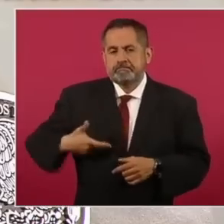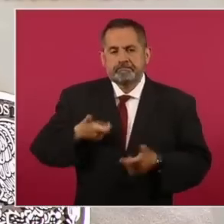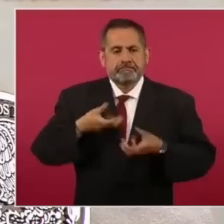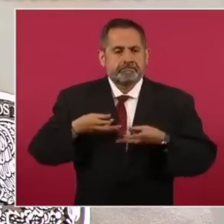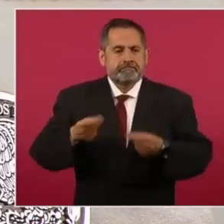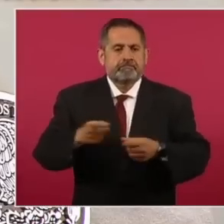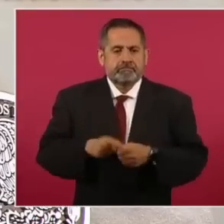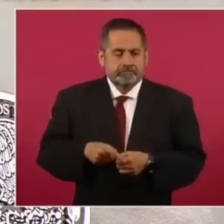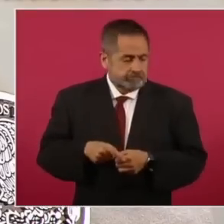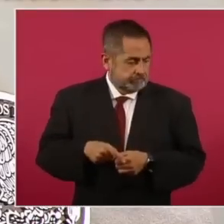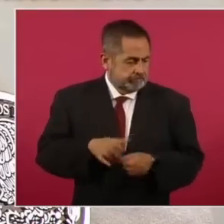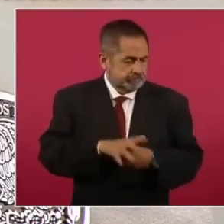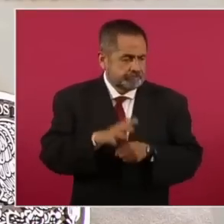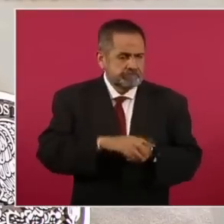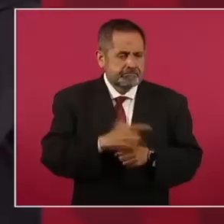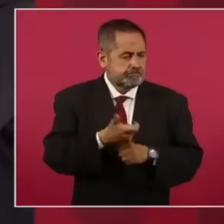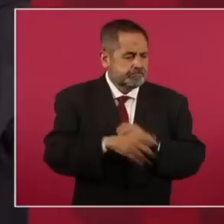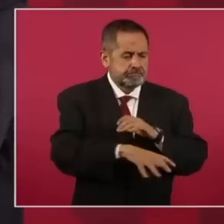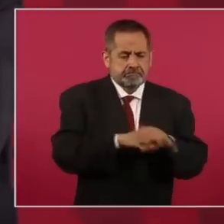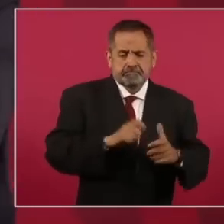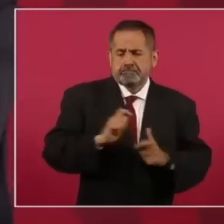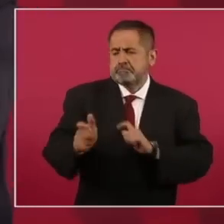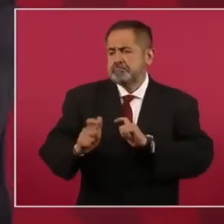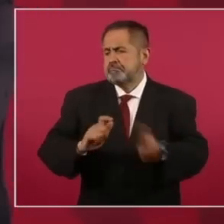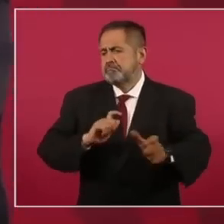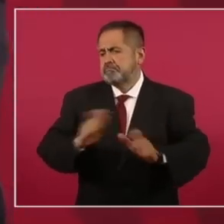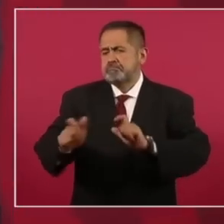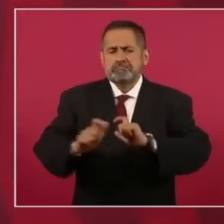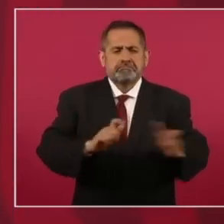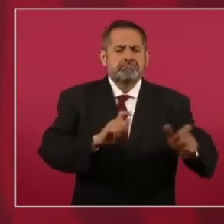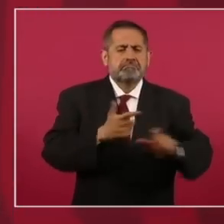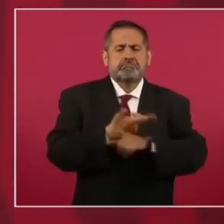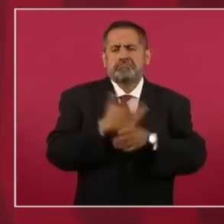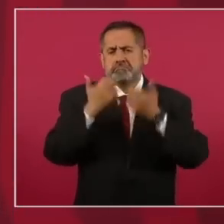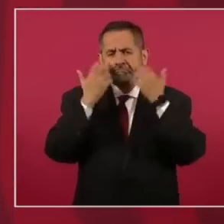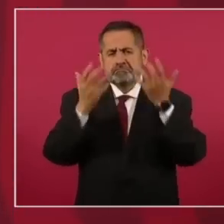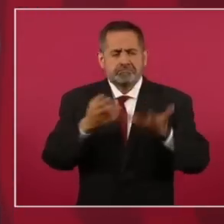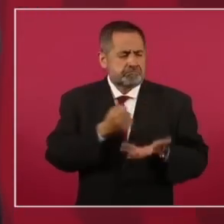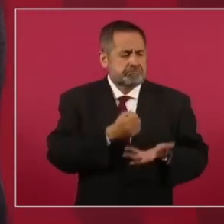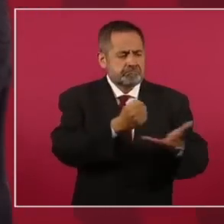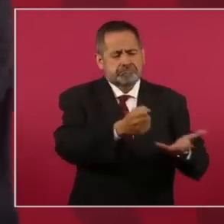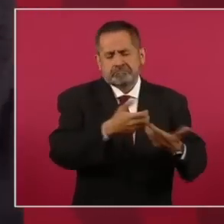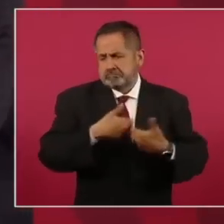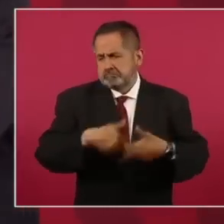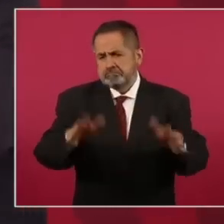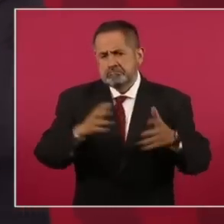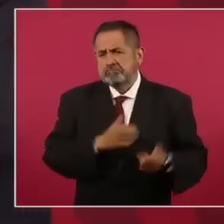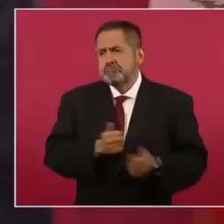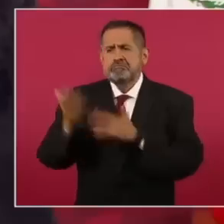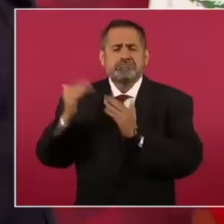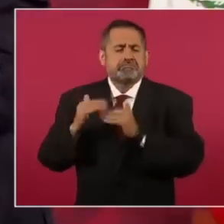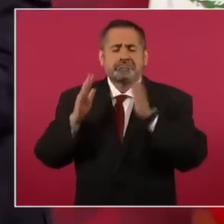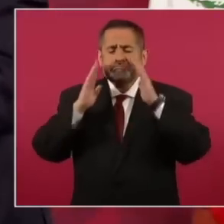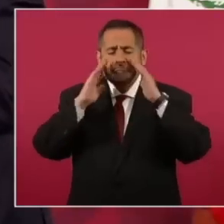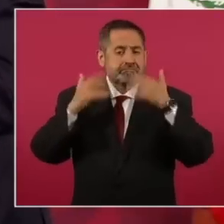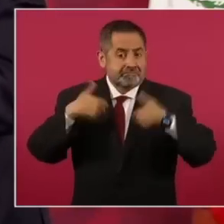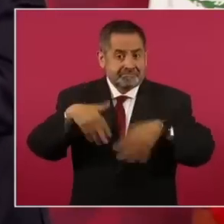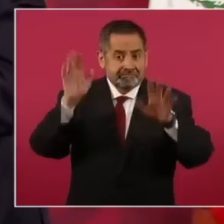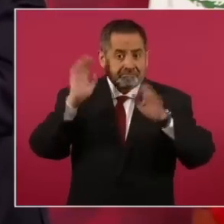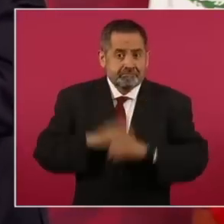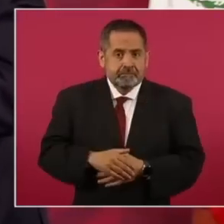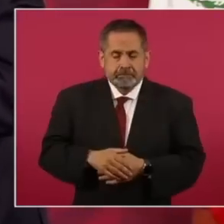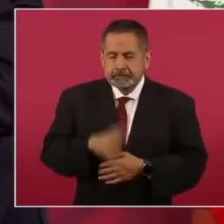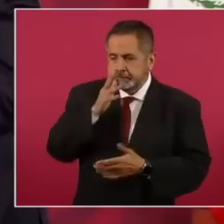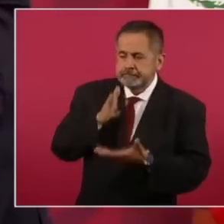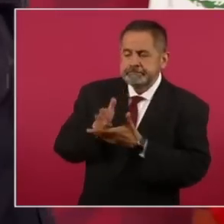tenía una bolsa de dinero que podía hacer lo que quería, dársela a quien fuera o llevársela a su casa y nadie se